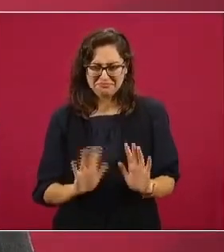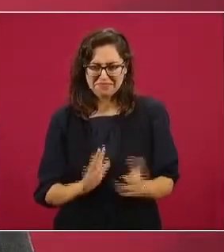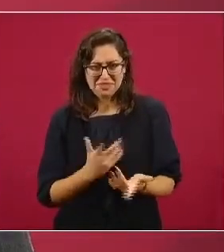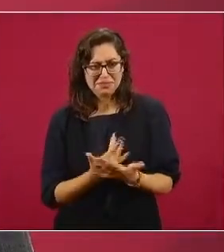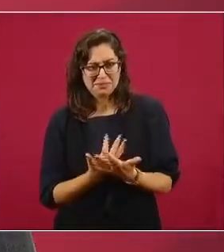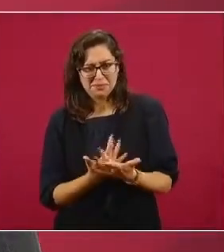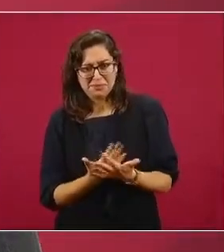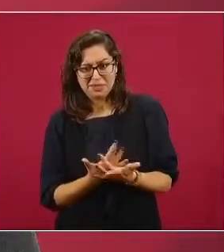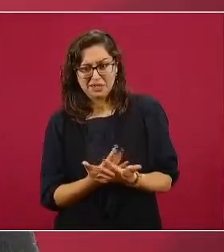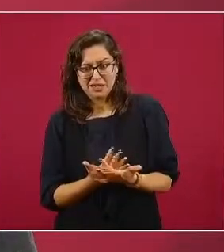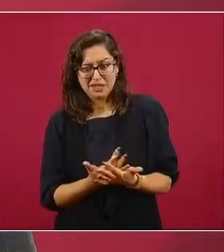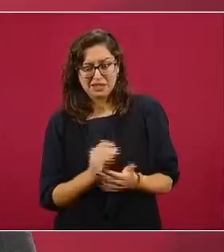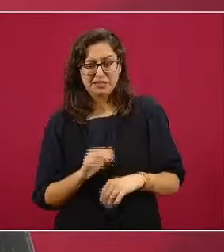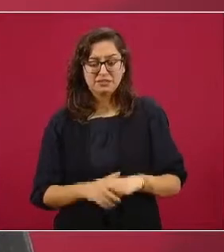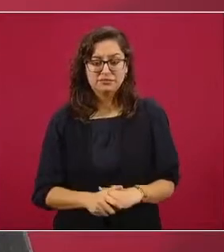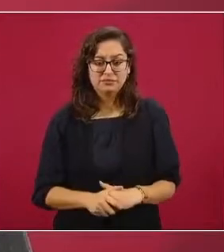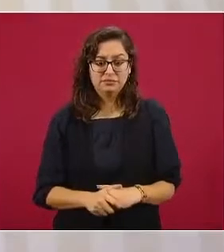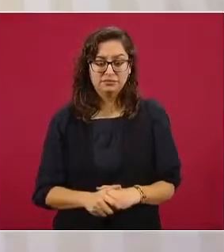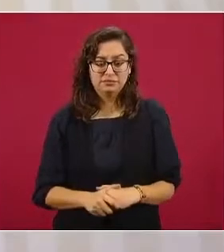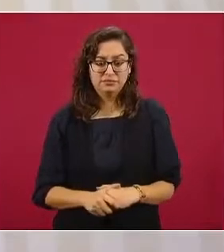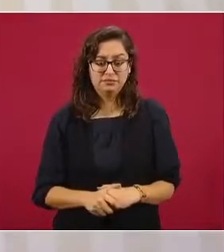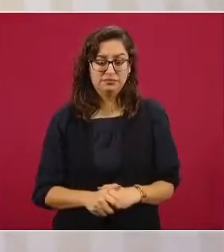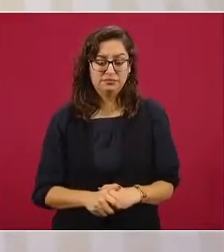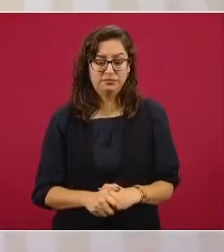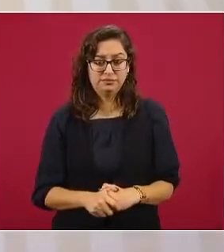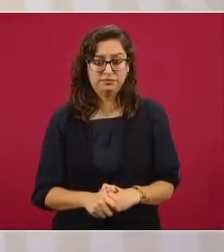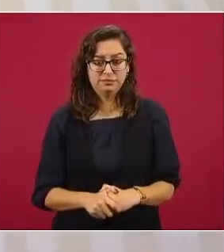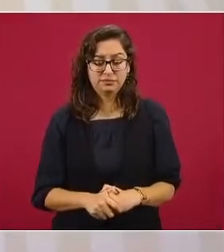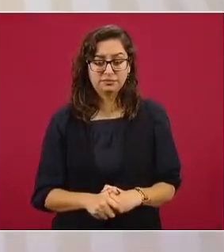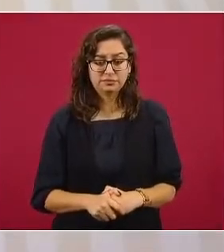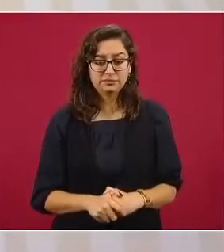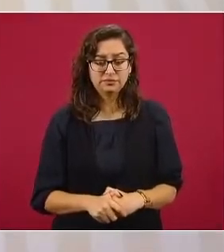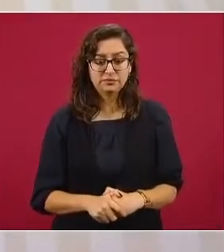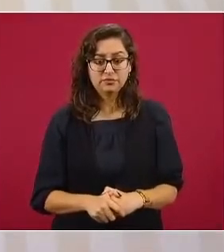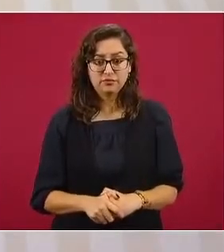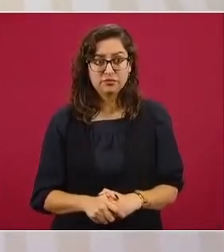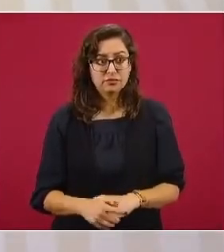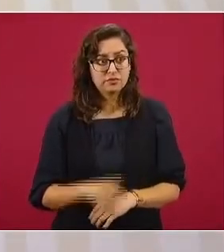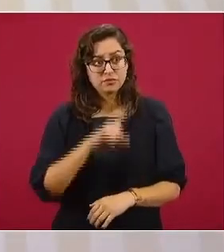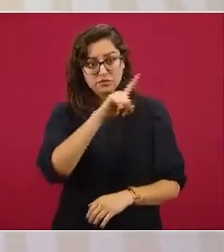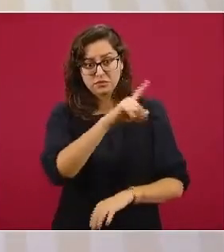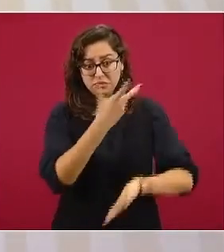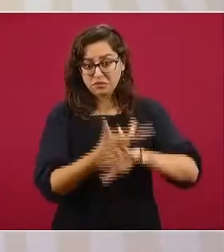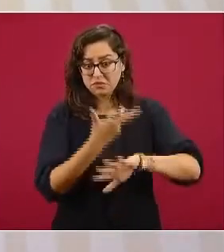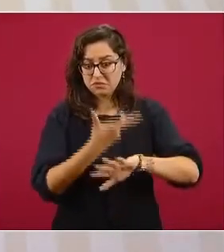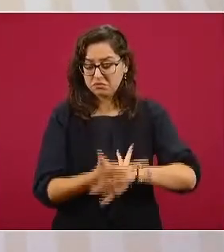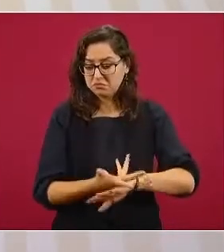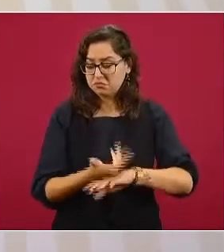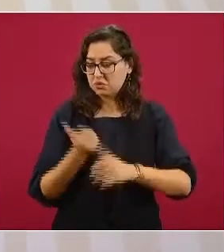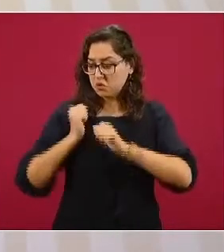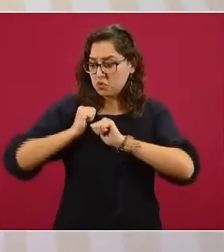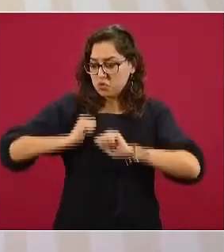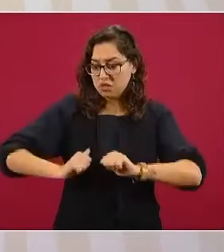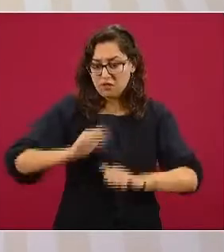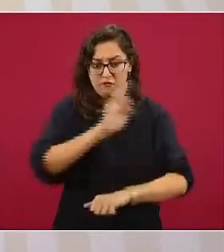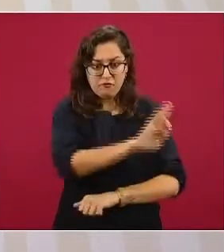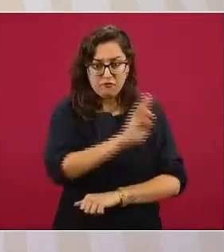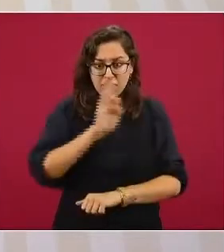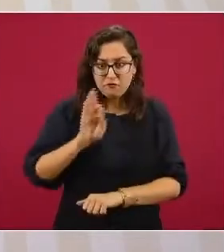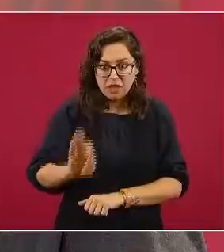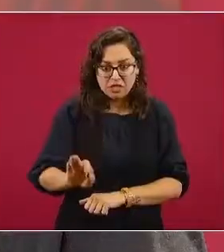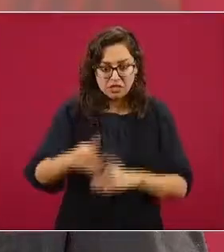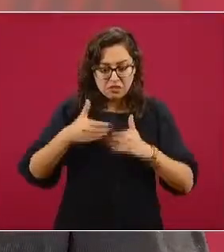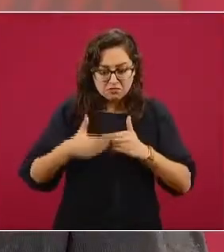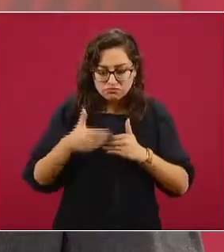Tenemos, hay tiempos, ya se va a saber quién